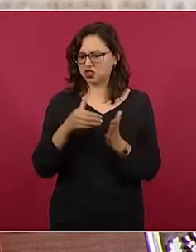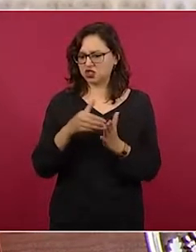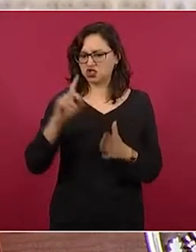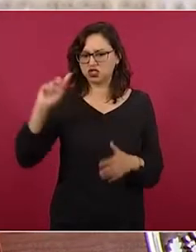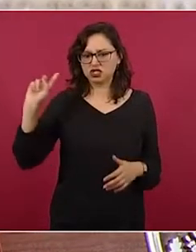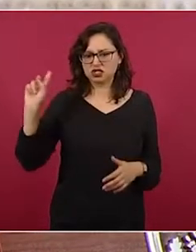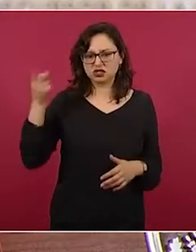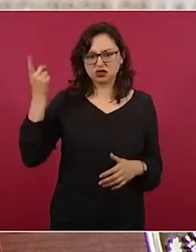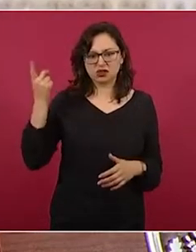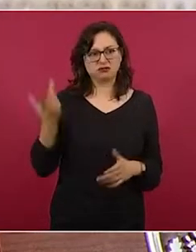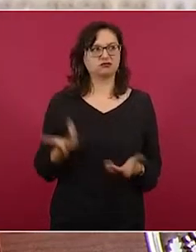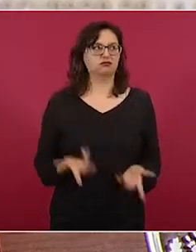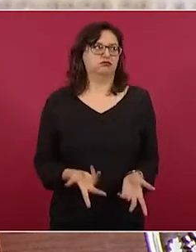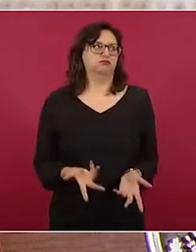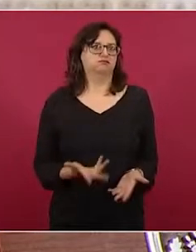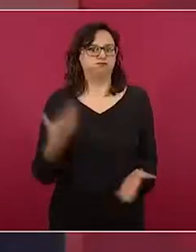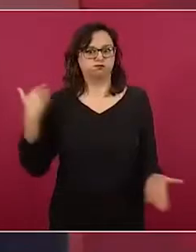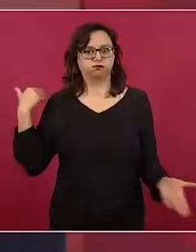¿Cuánto tiempo?